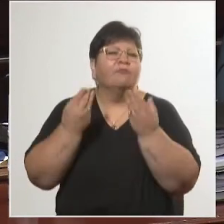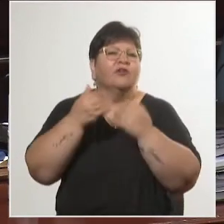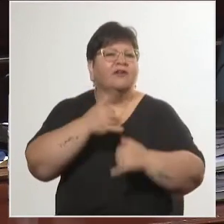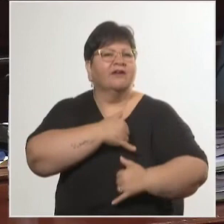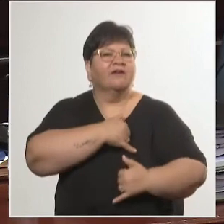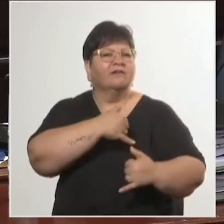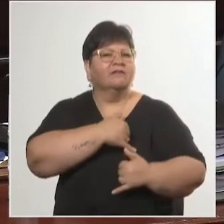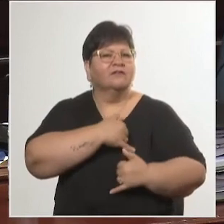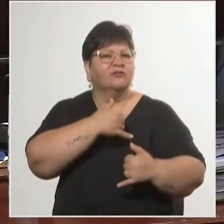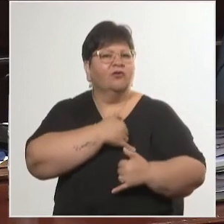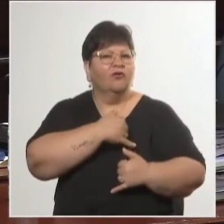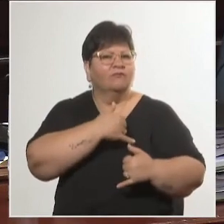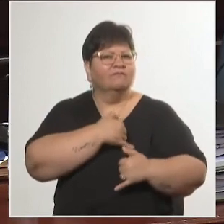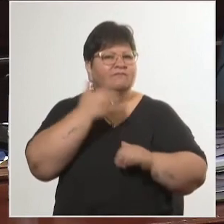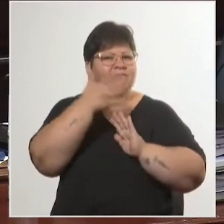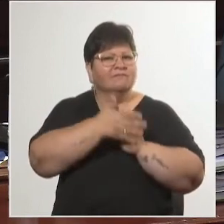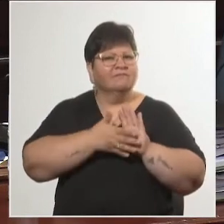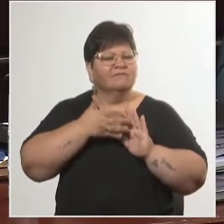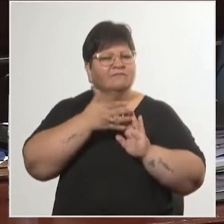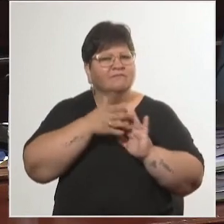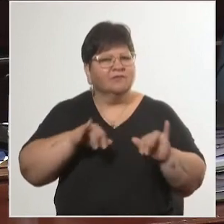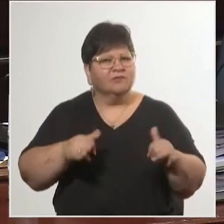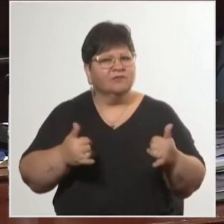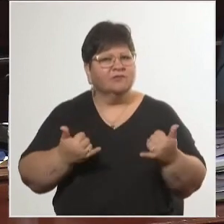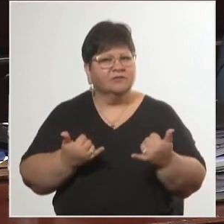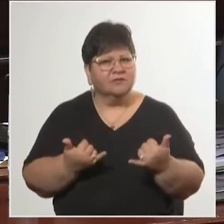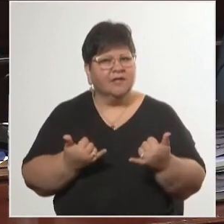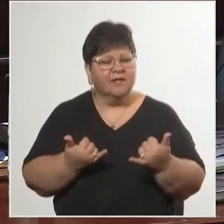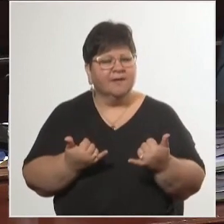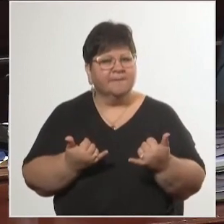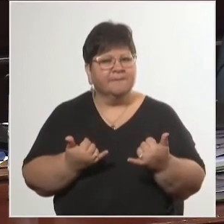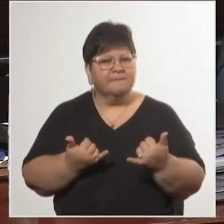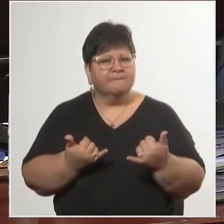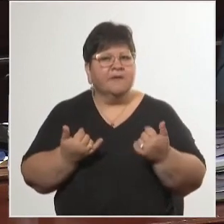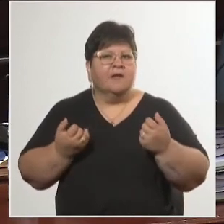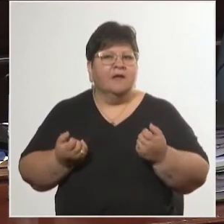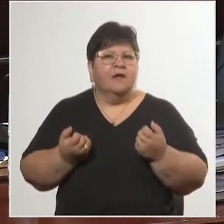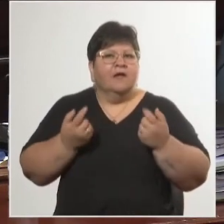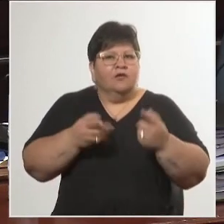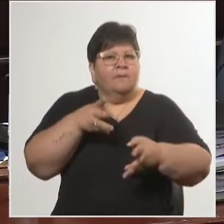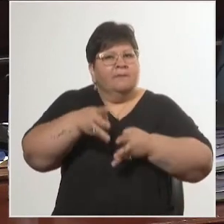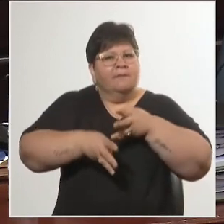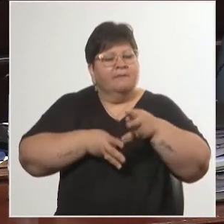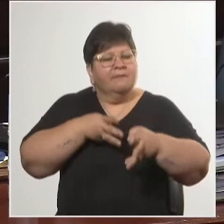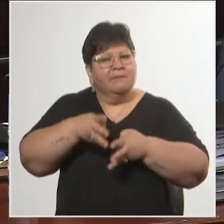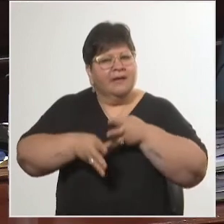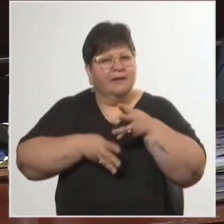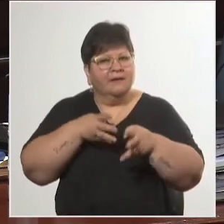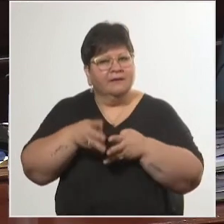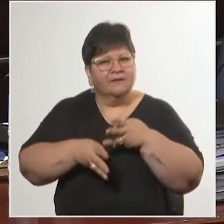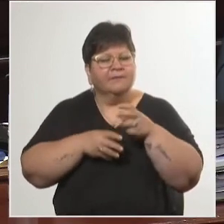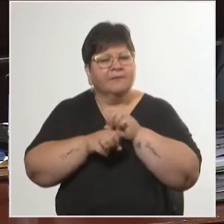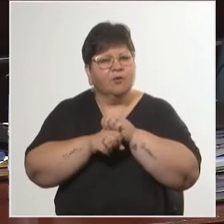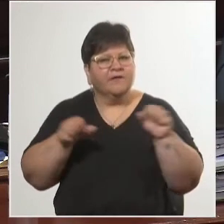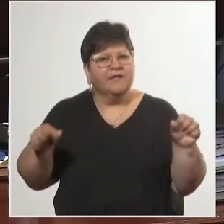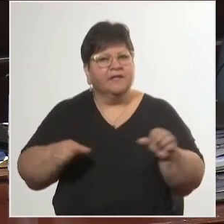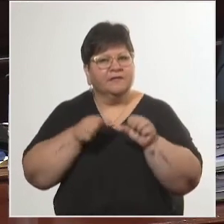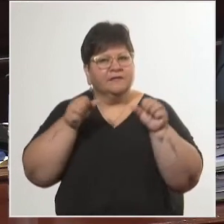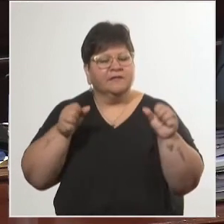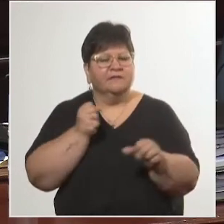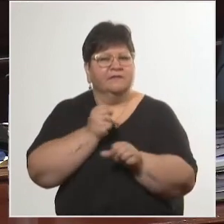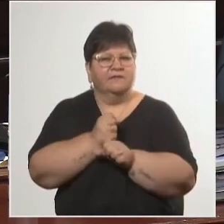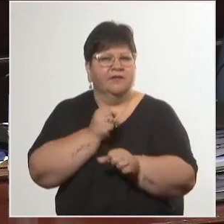Nacional ha puesto a disposición de los productores su maquinaria para realizar ese tipo de trabajos.